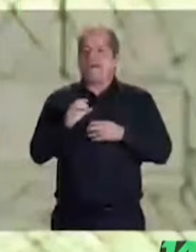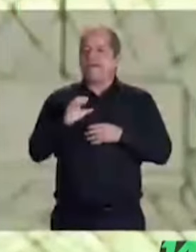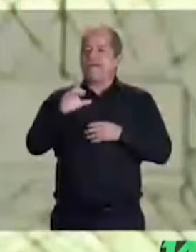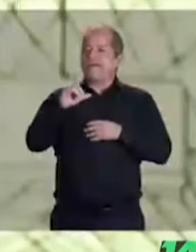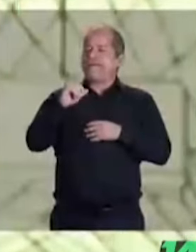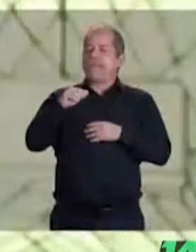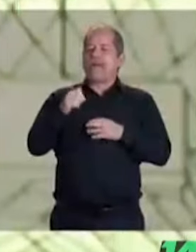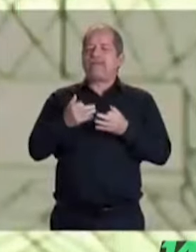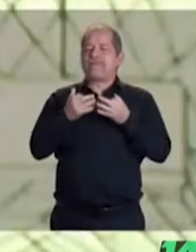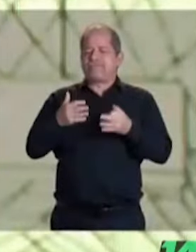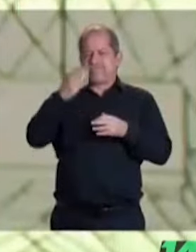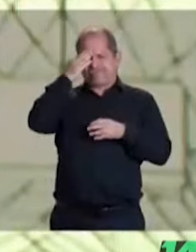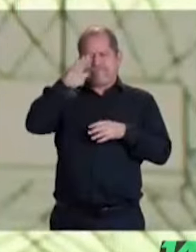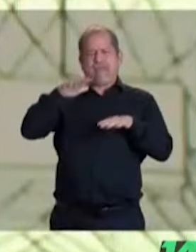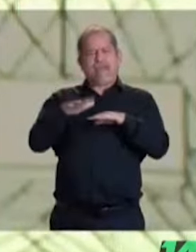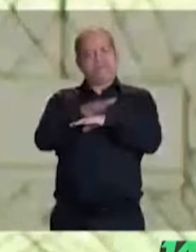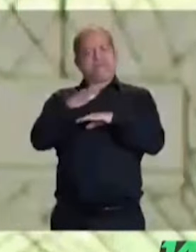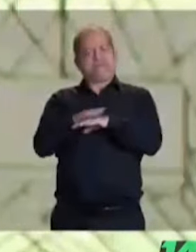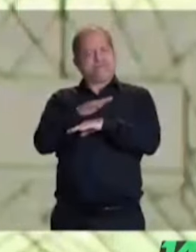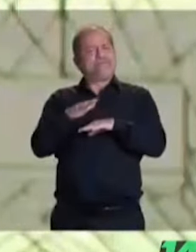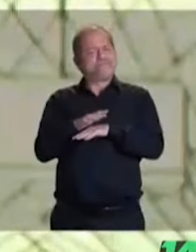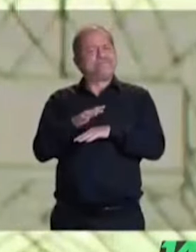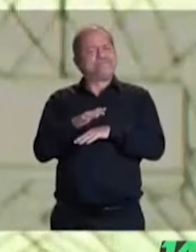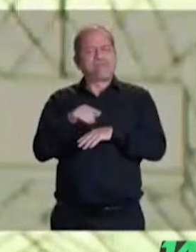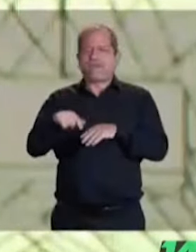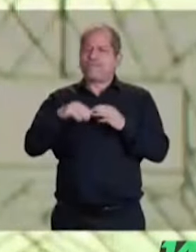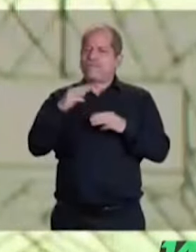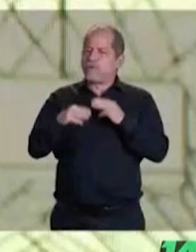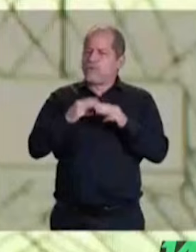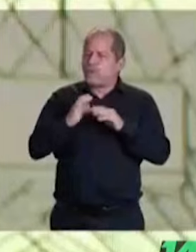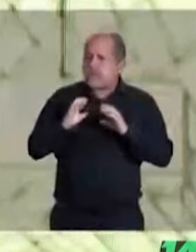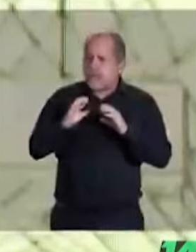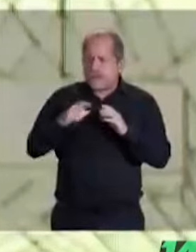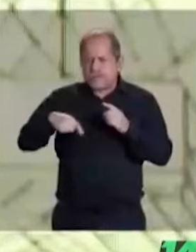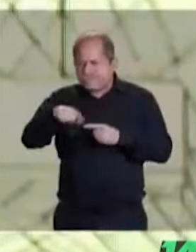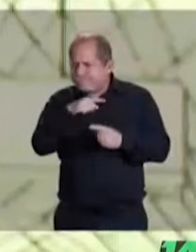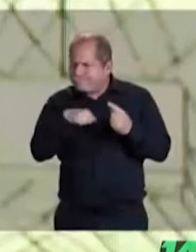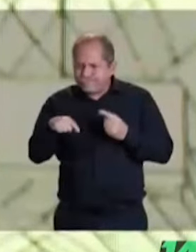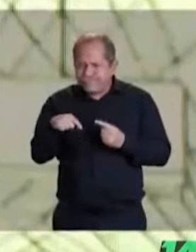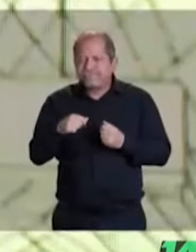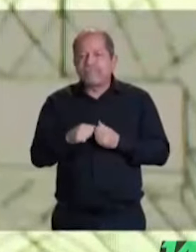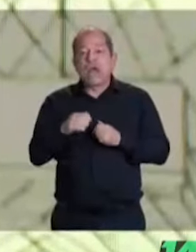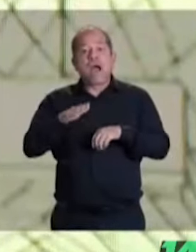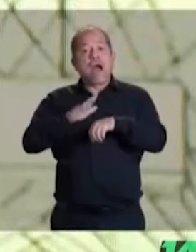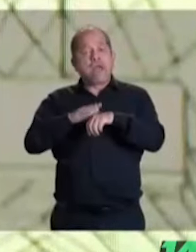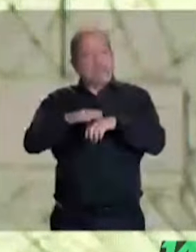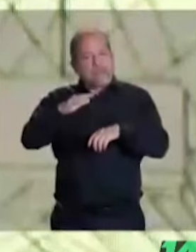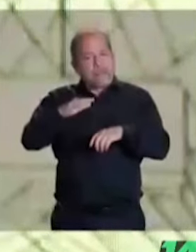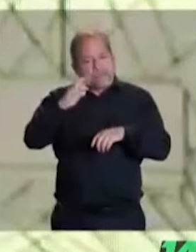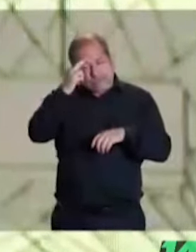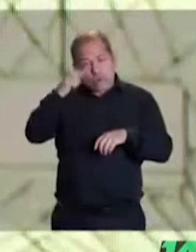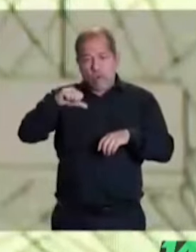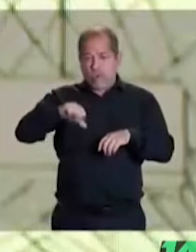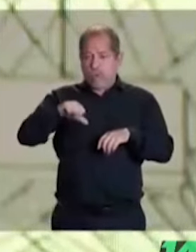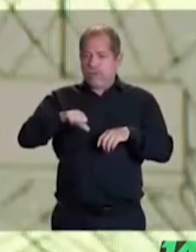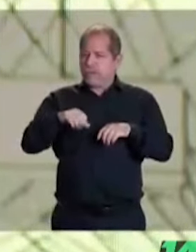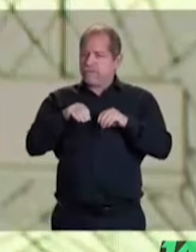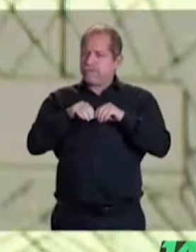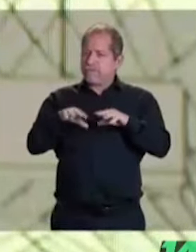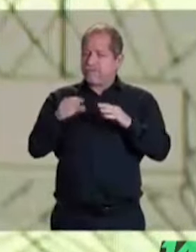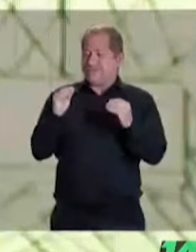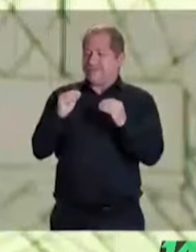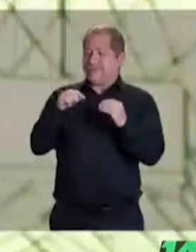recordamos que esta edición cuenta con interpretación simultánea en tres lenguas indígenas, maya,